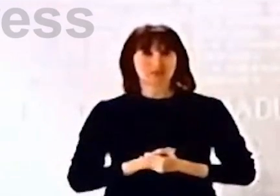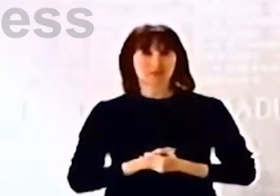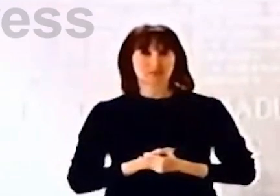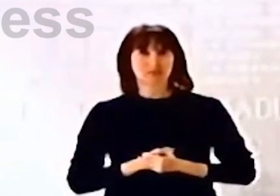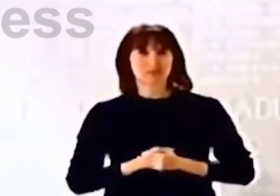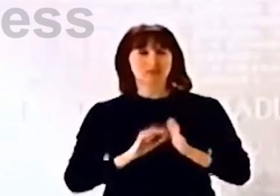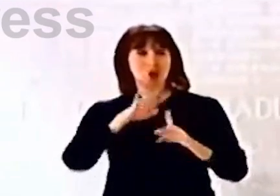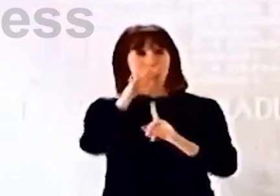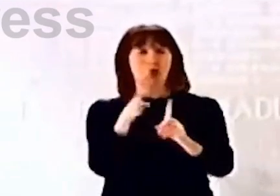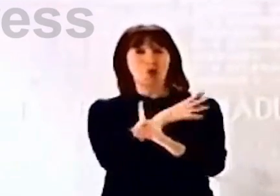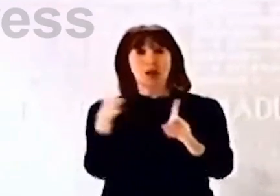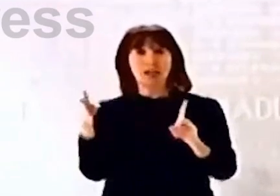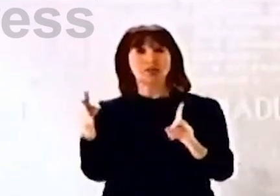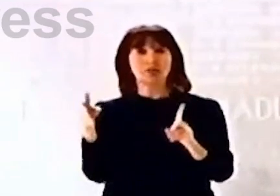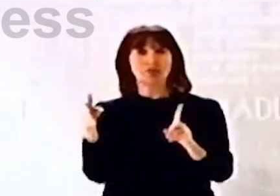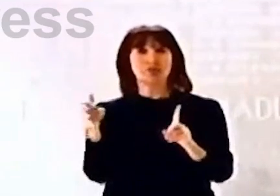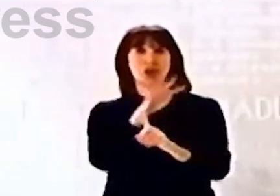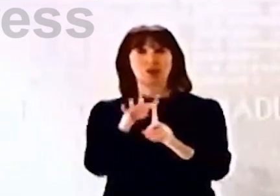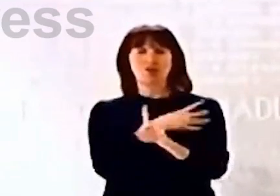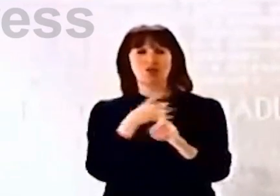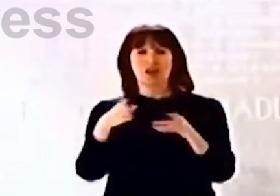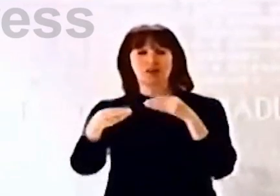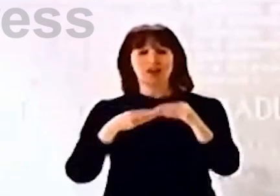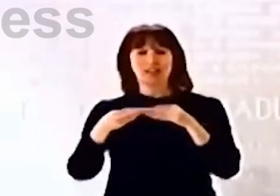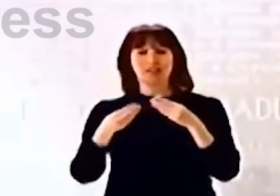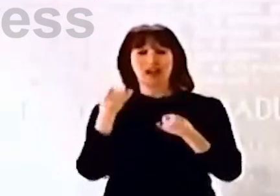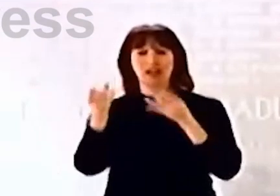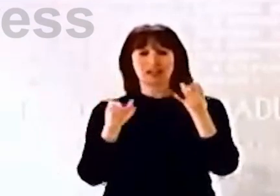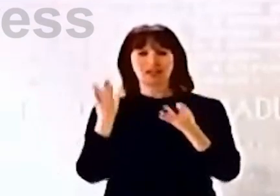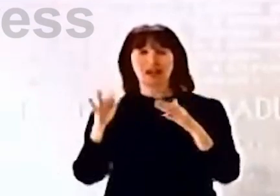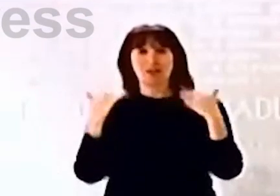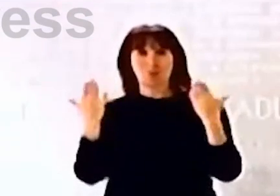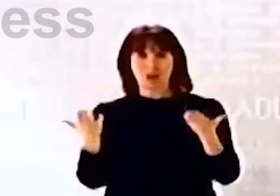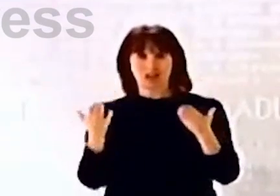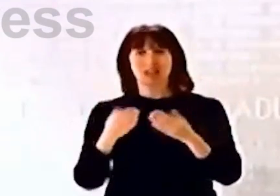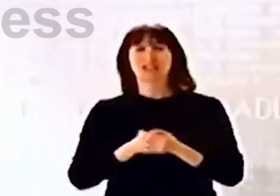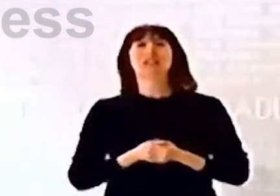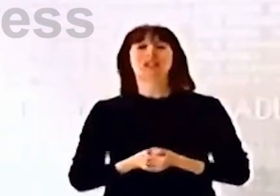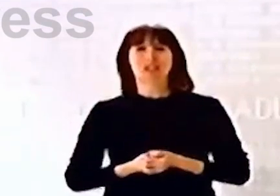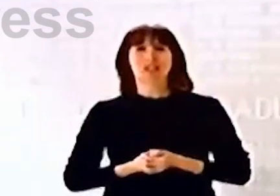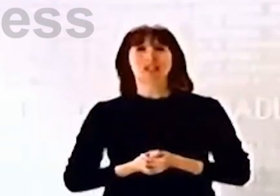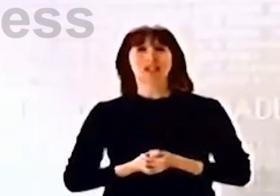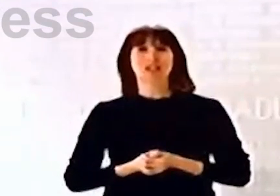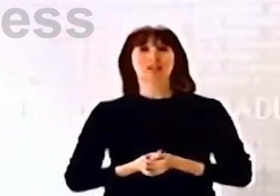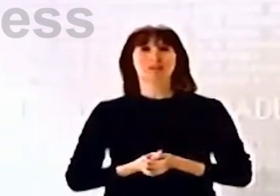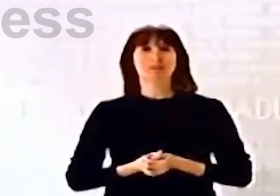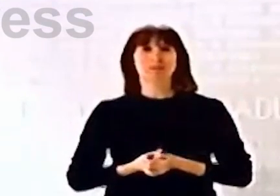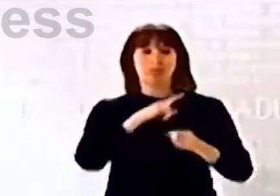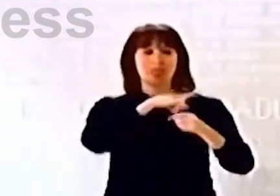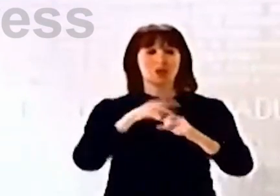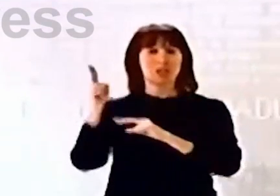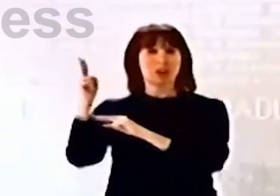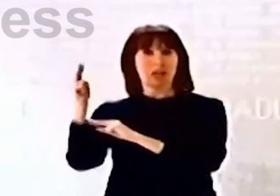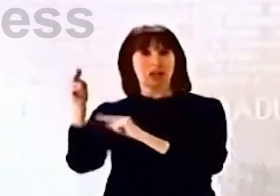Los horarios con los que flexibilizamos la actividad comercial serán los siguientes. De lunes a